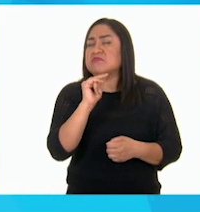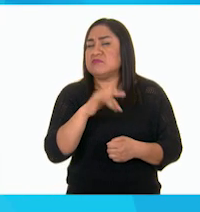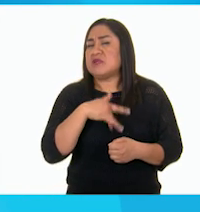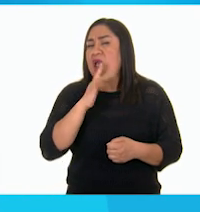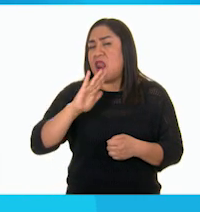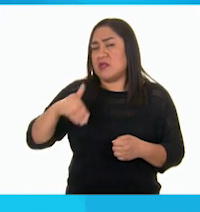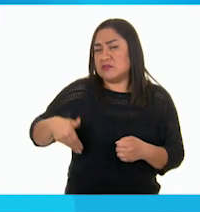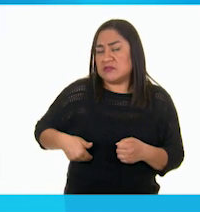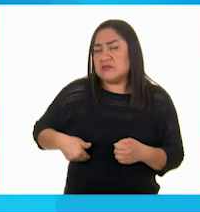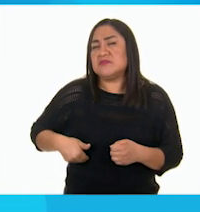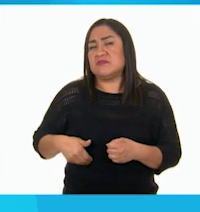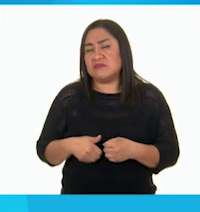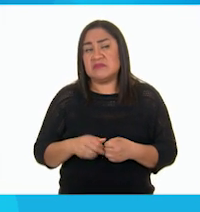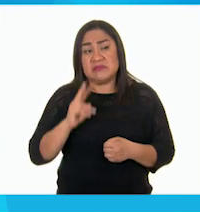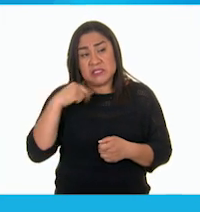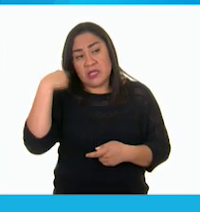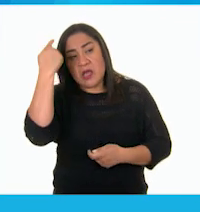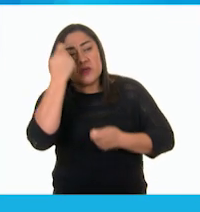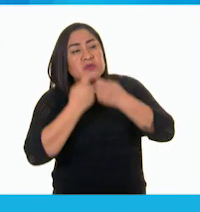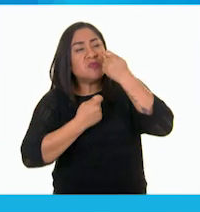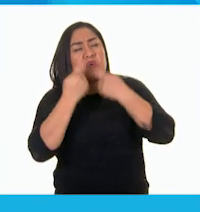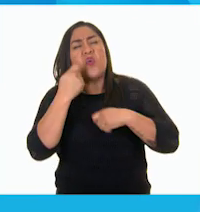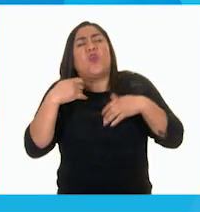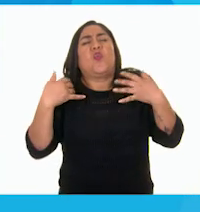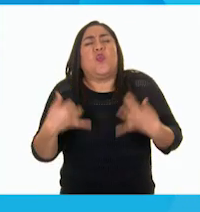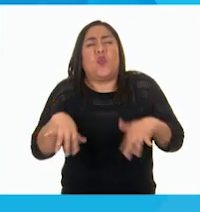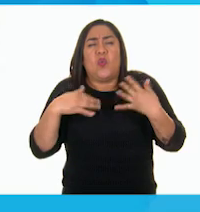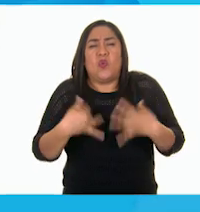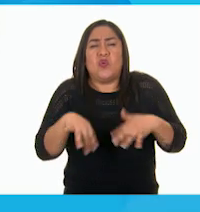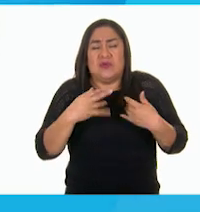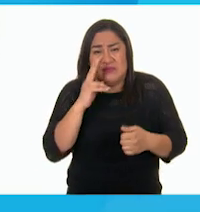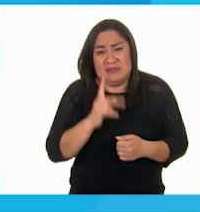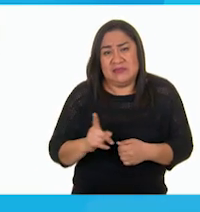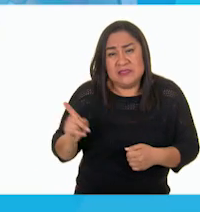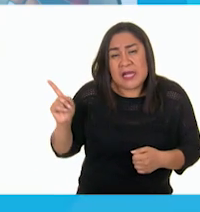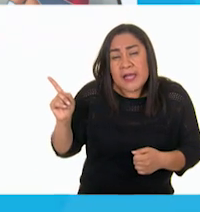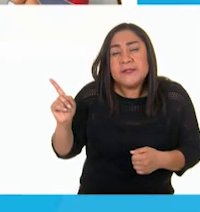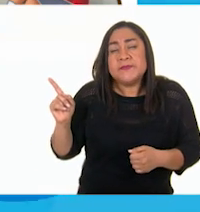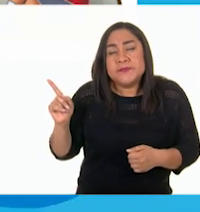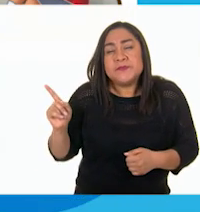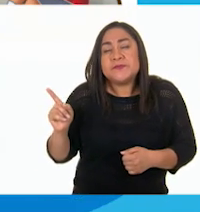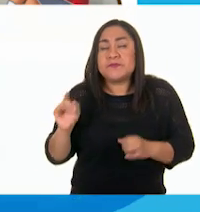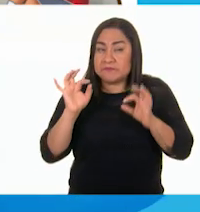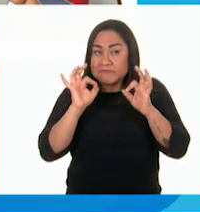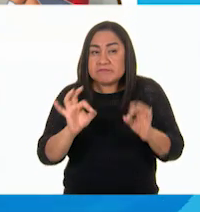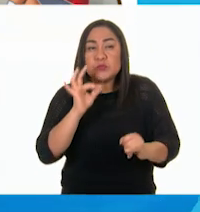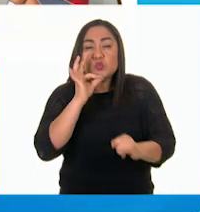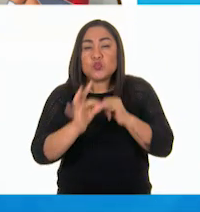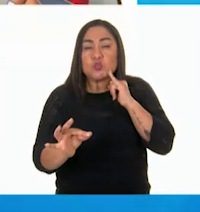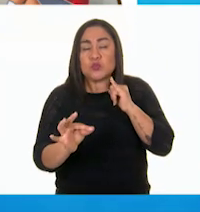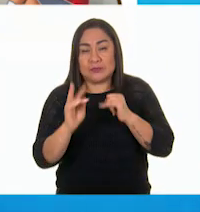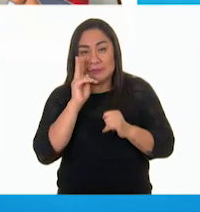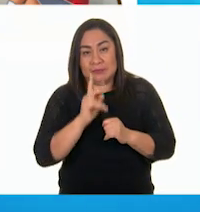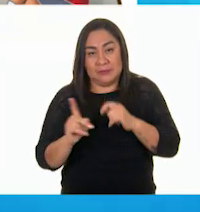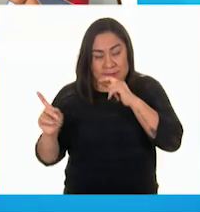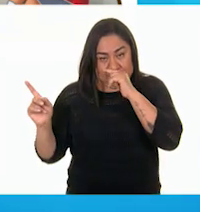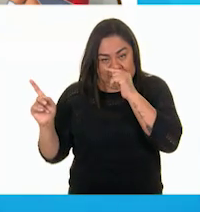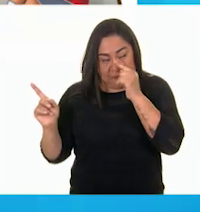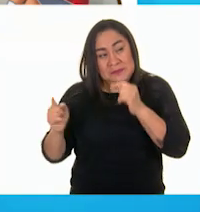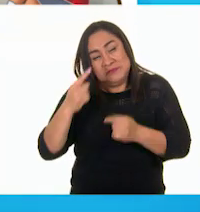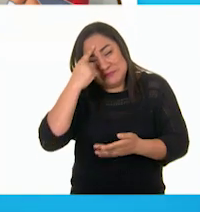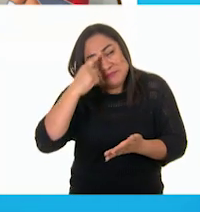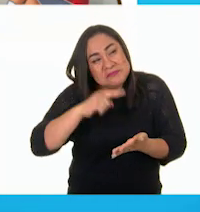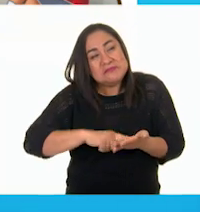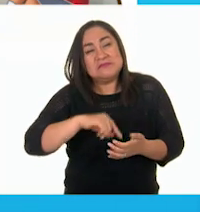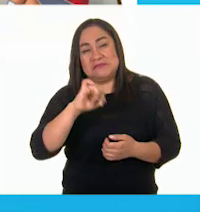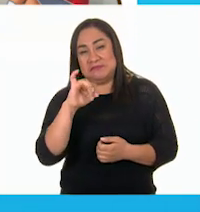está haciendo una cara de dolor. Ay, no, Entonces, con la última imagen, maestra. Yo creo